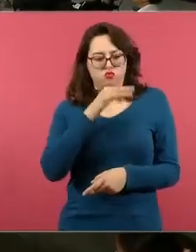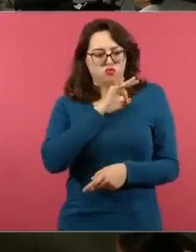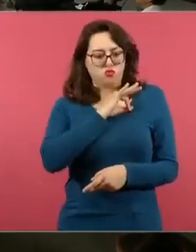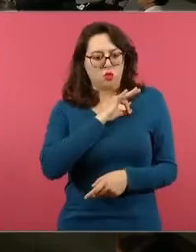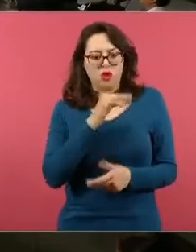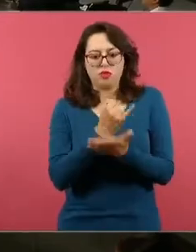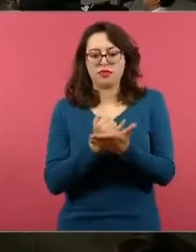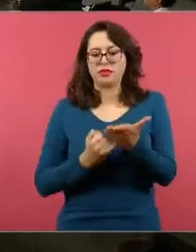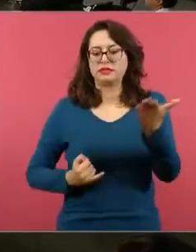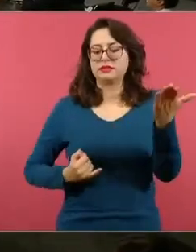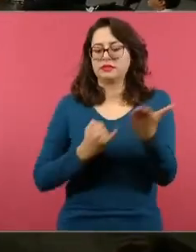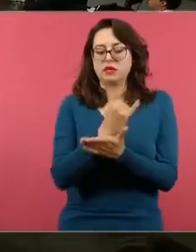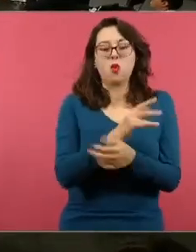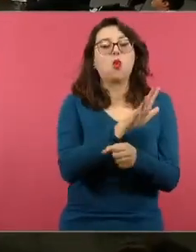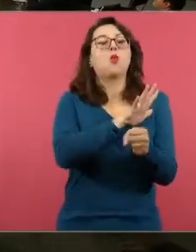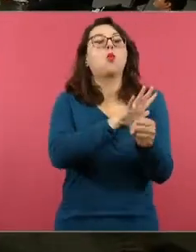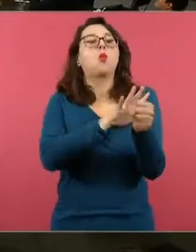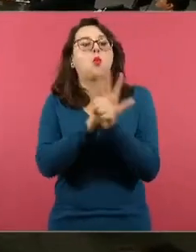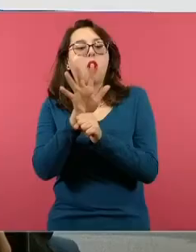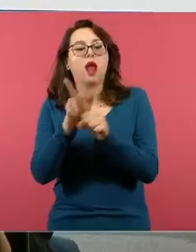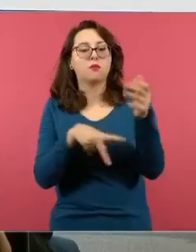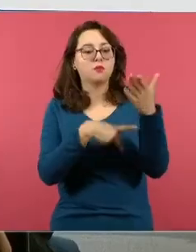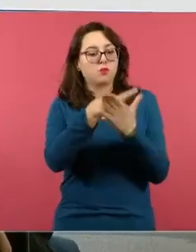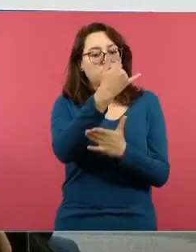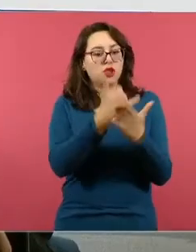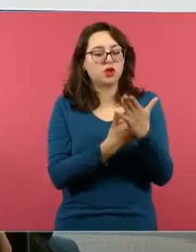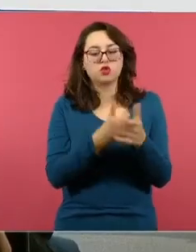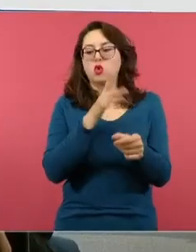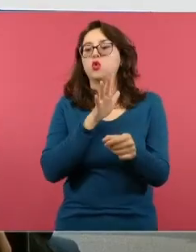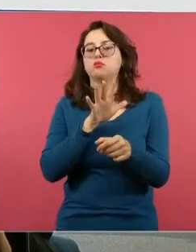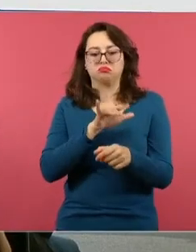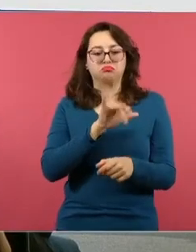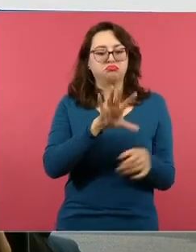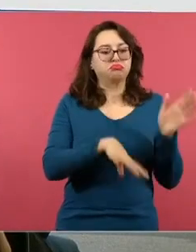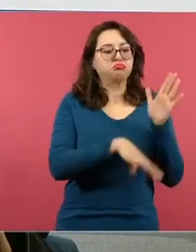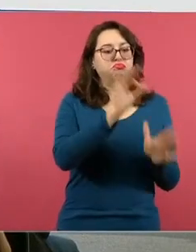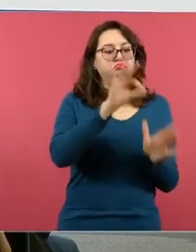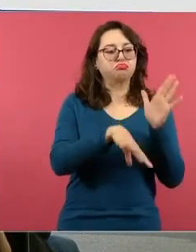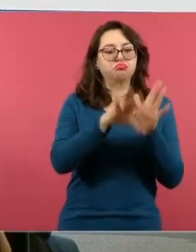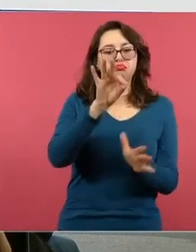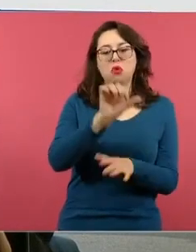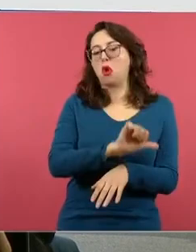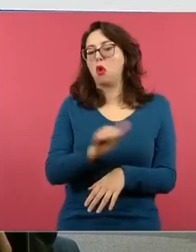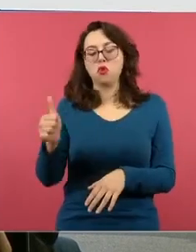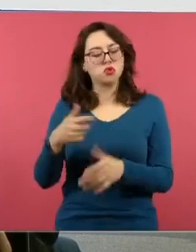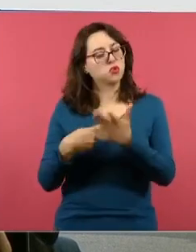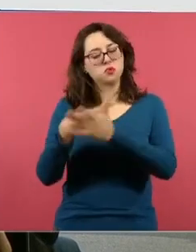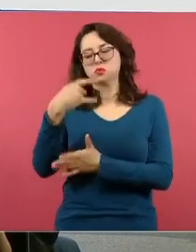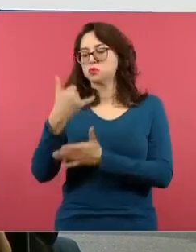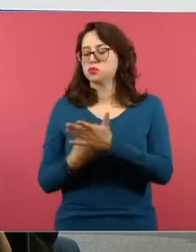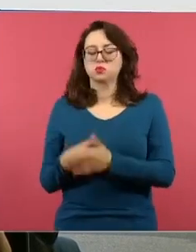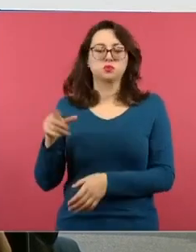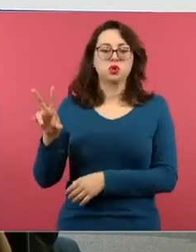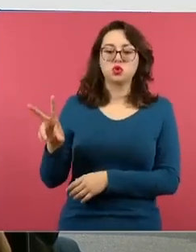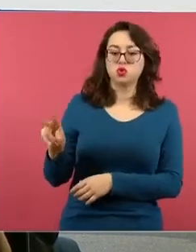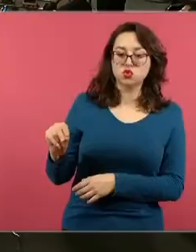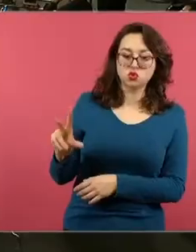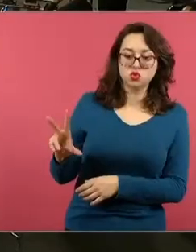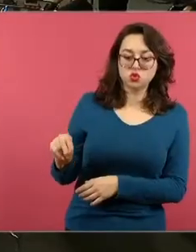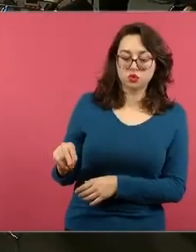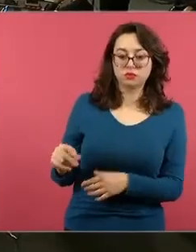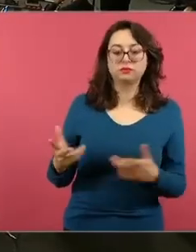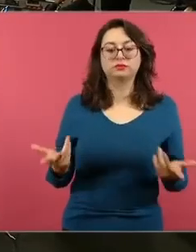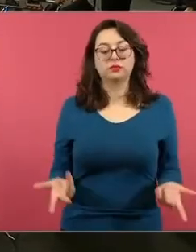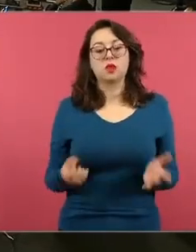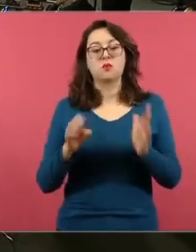razón al contexto que yo tengo y puedo vincular los campos por ejemplo en este que yo trabajo sobre el reconocimiento de las